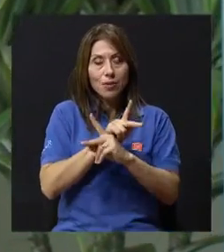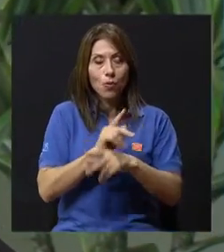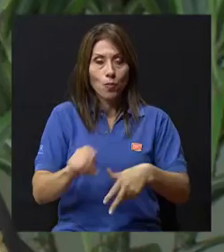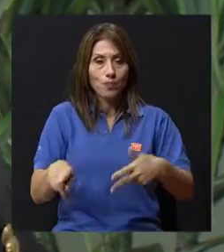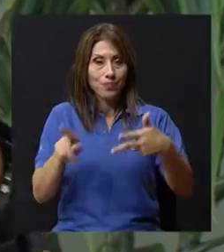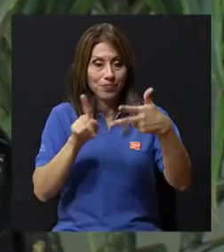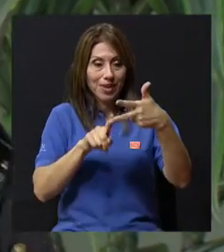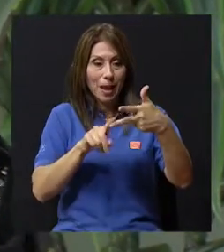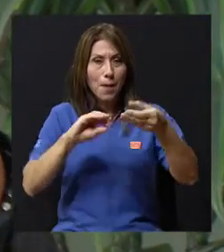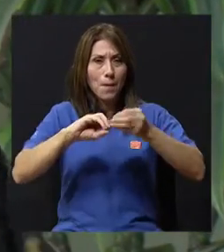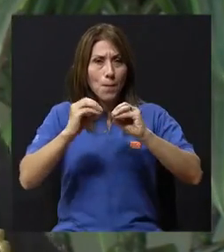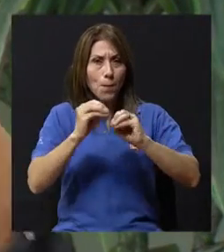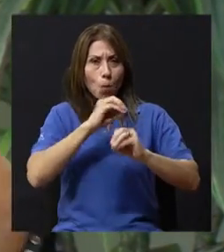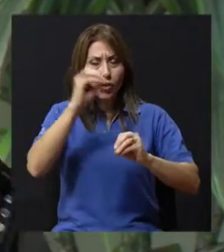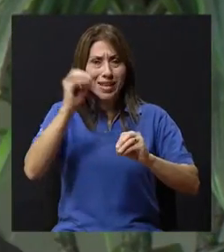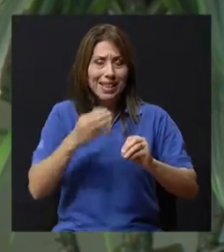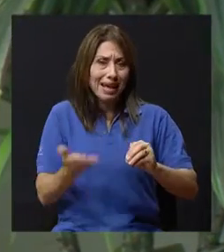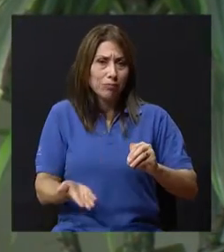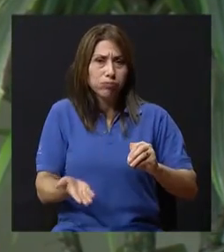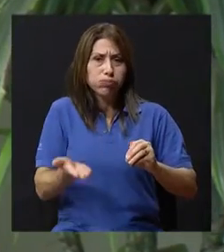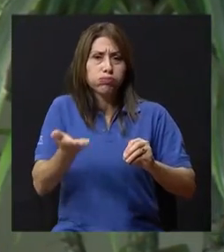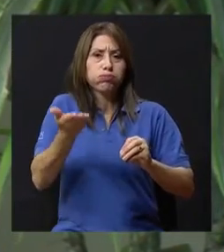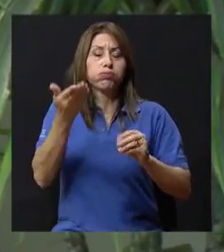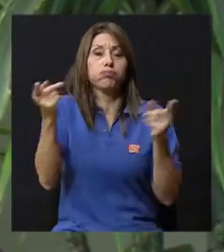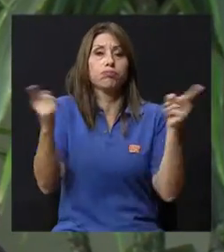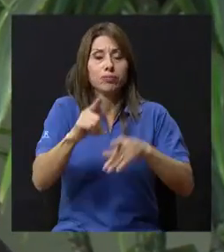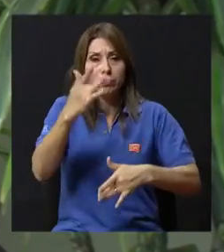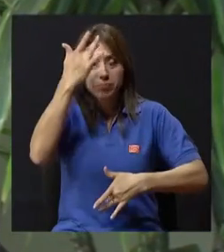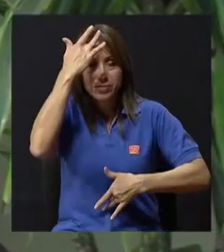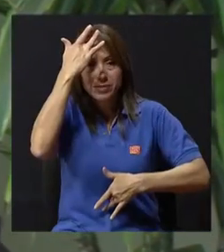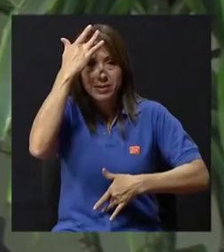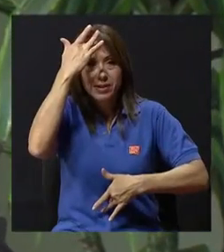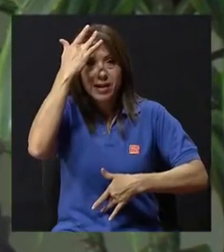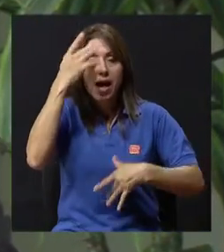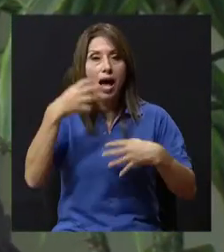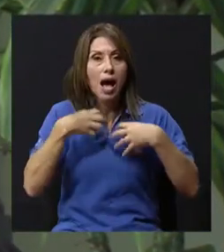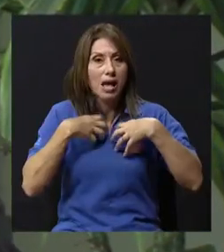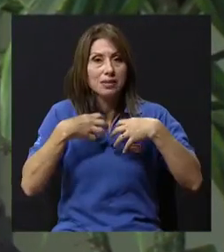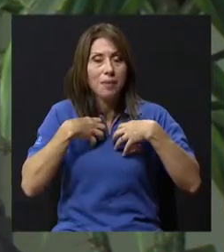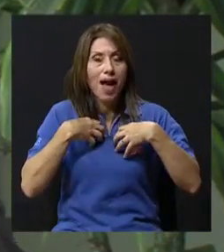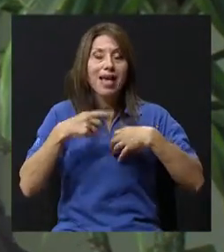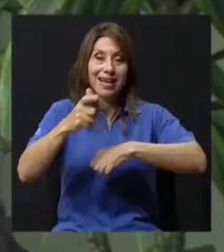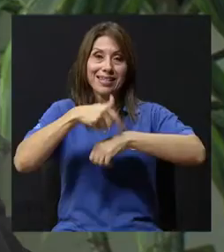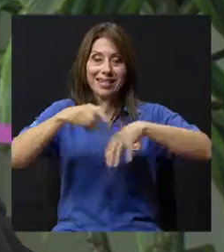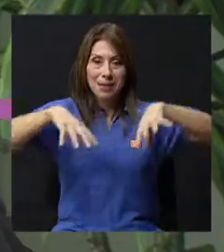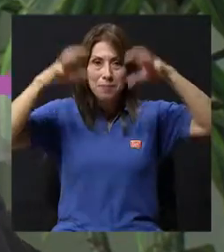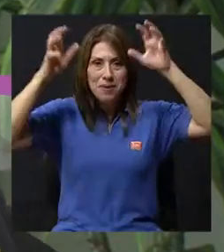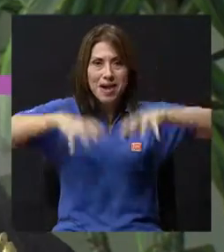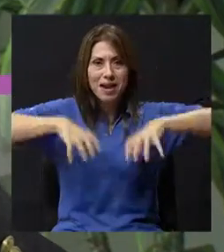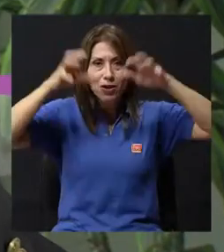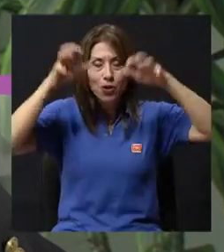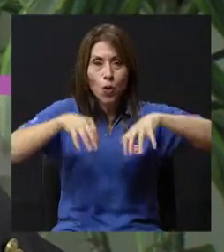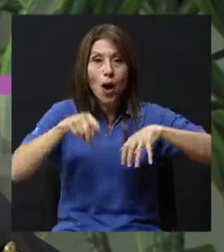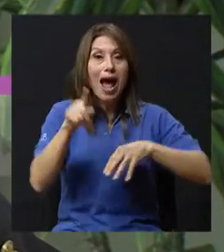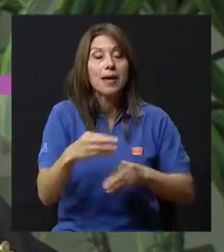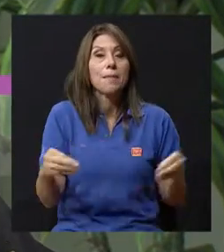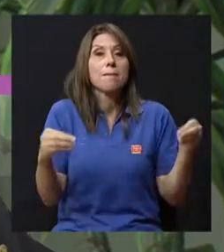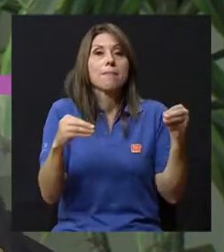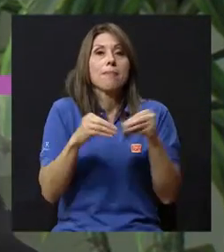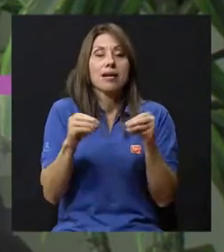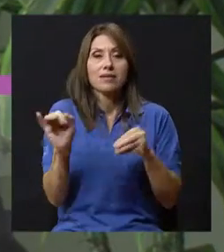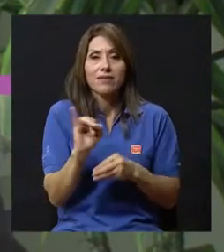de presentación de los cuadros de asma es el invierno. El invierno, donde aumentan las infecciones